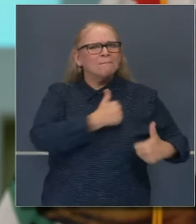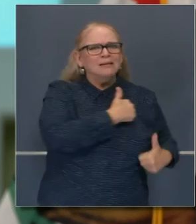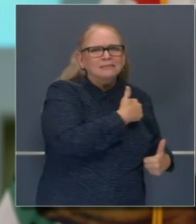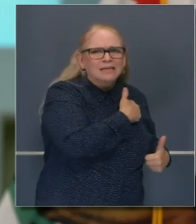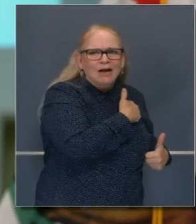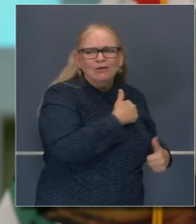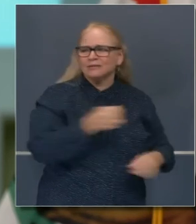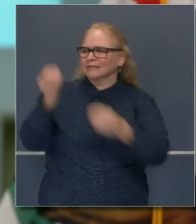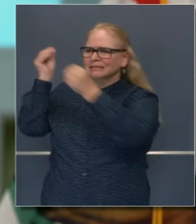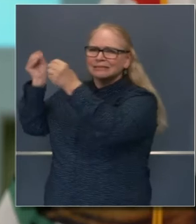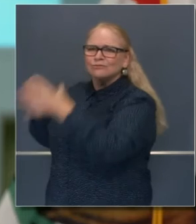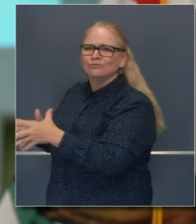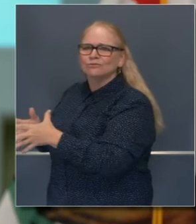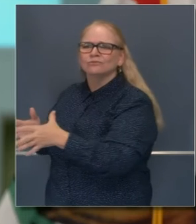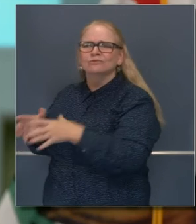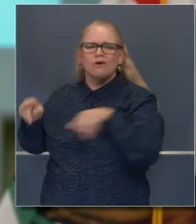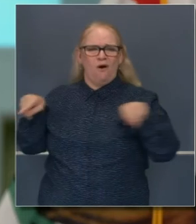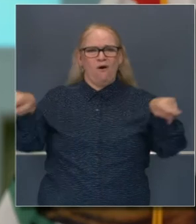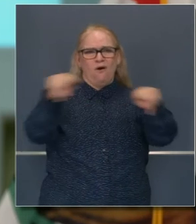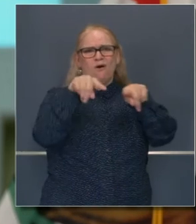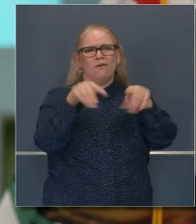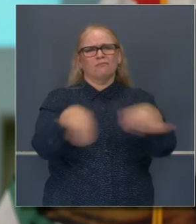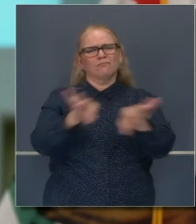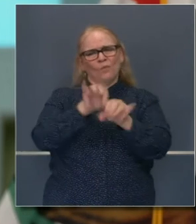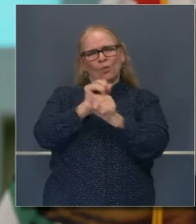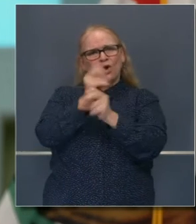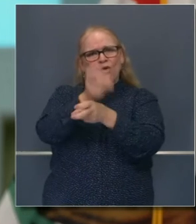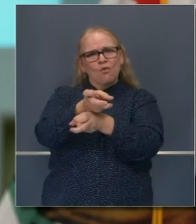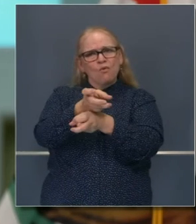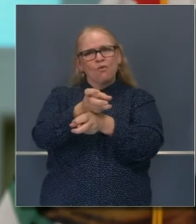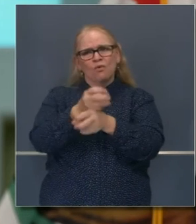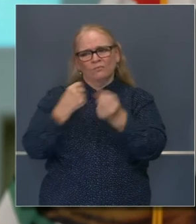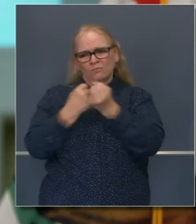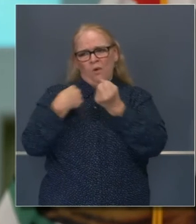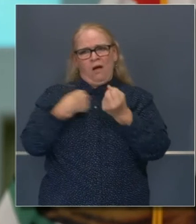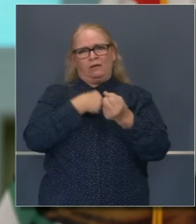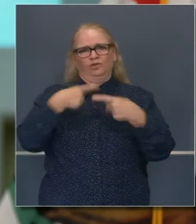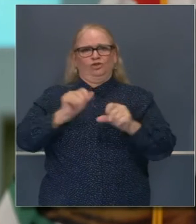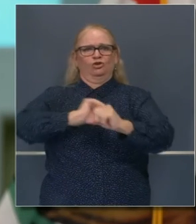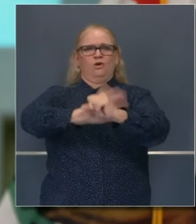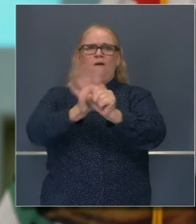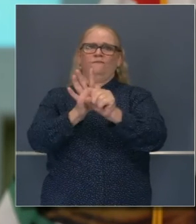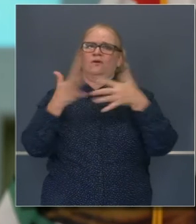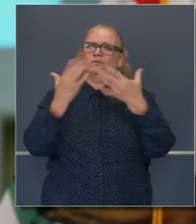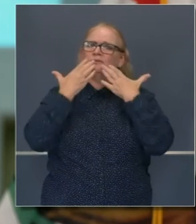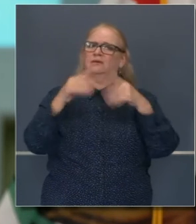uniforme, maestras y maestros que están en el frente de batalla de esta pandemia.